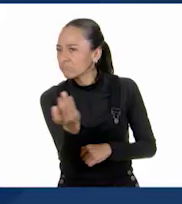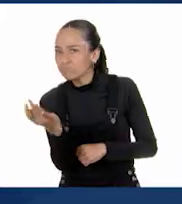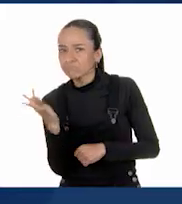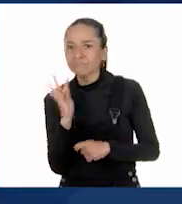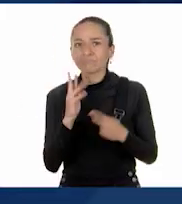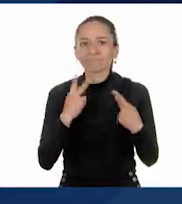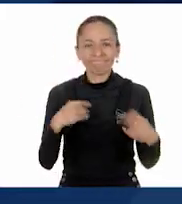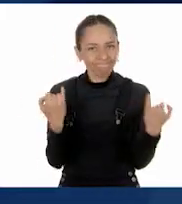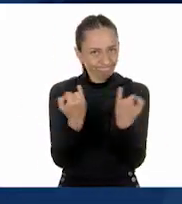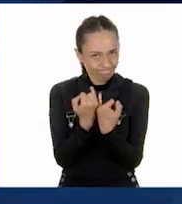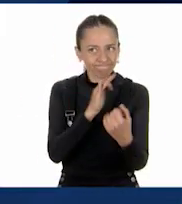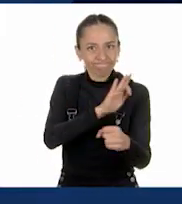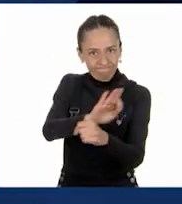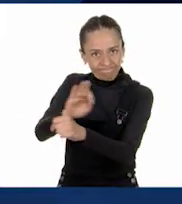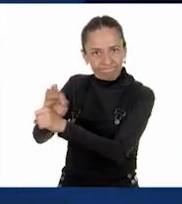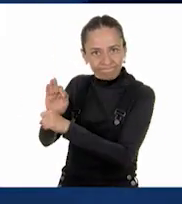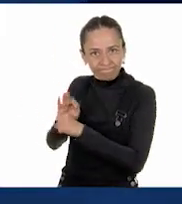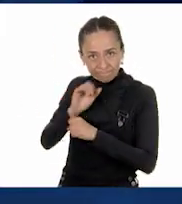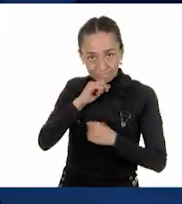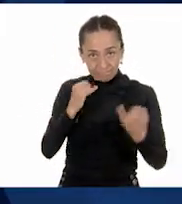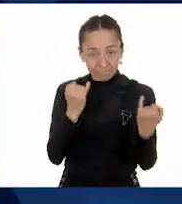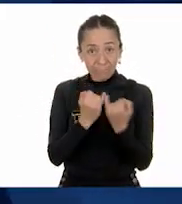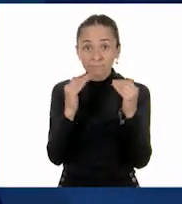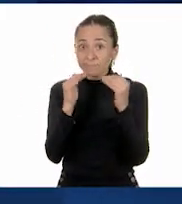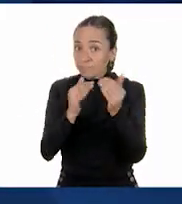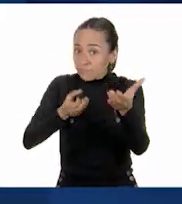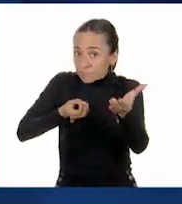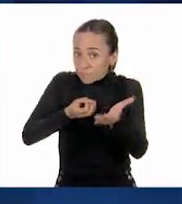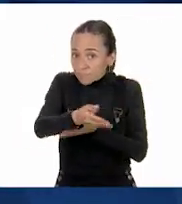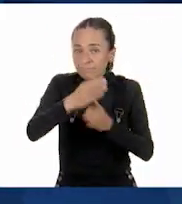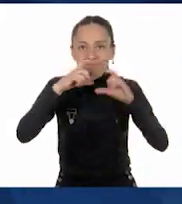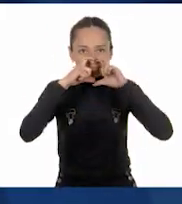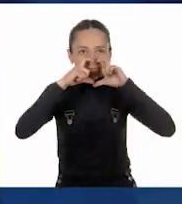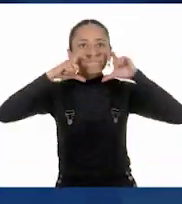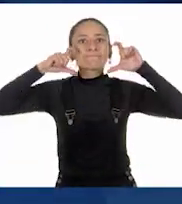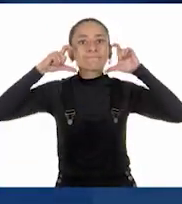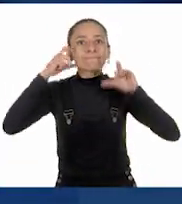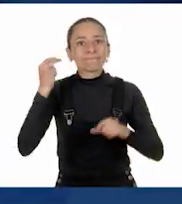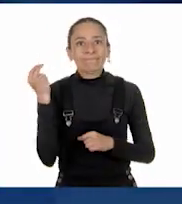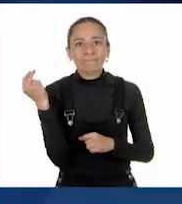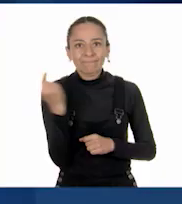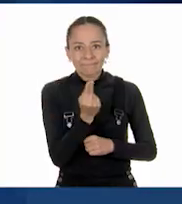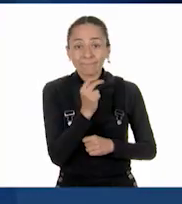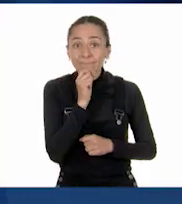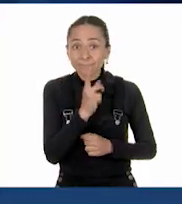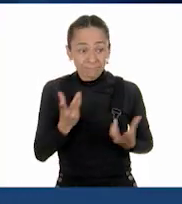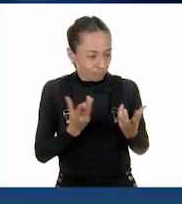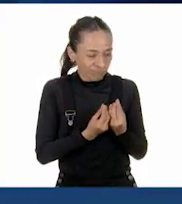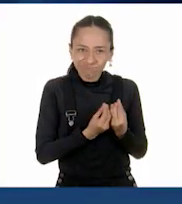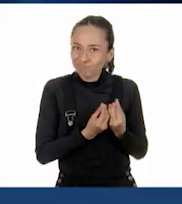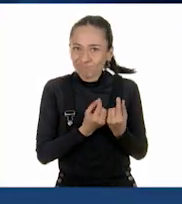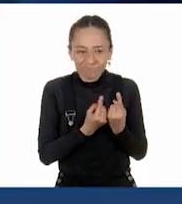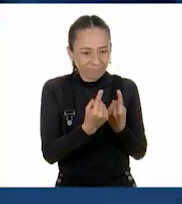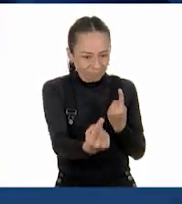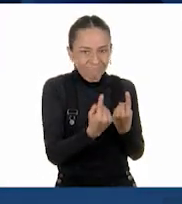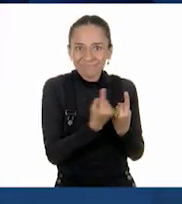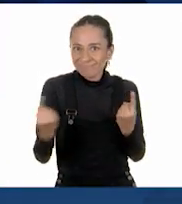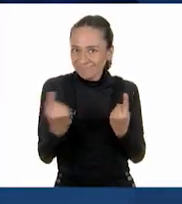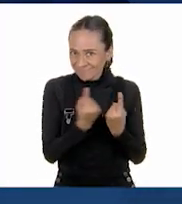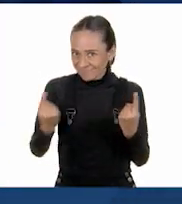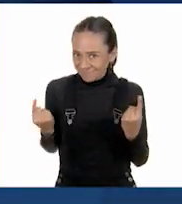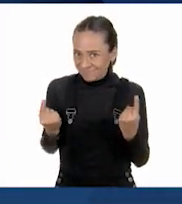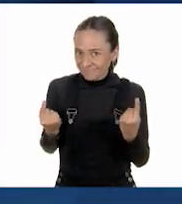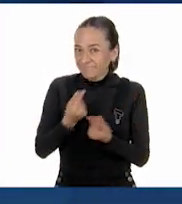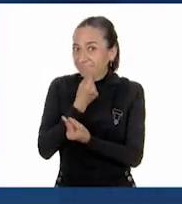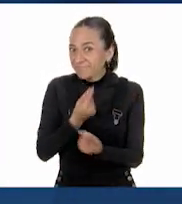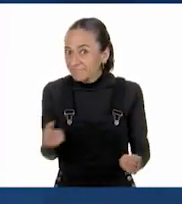rodean. Si sales de casa, usa cubrebocas y guarda la sana distancia. ¡Ya! ¿Listas?